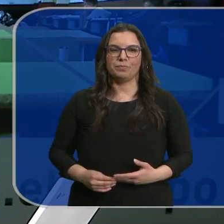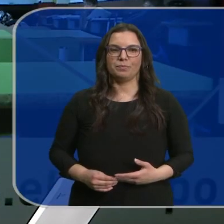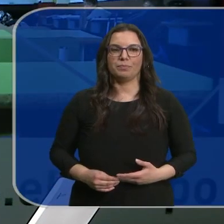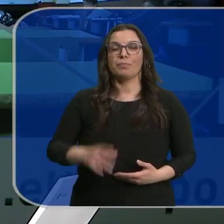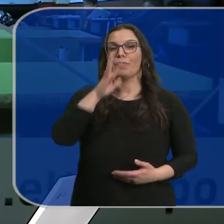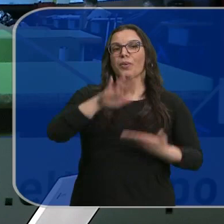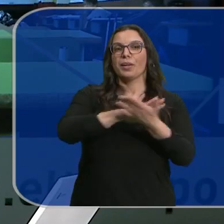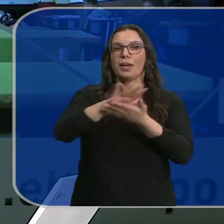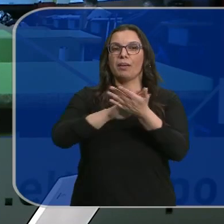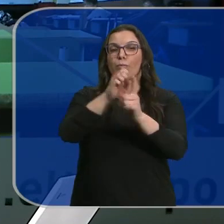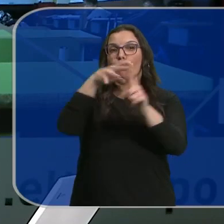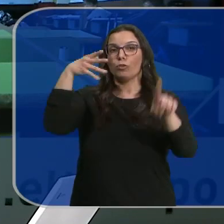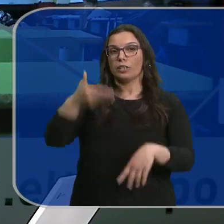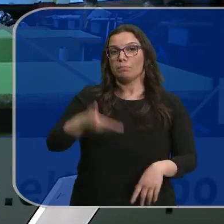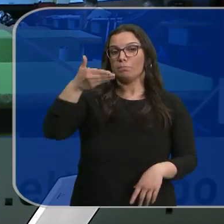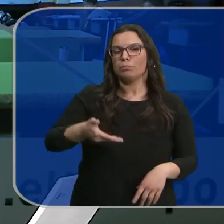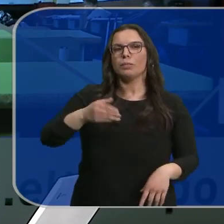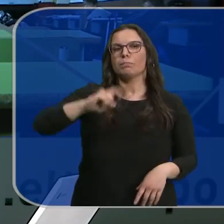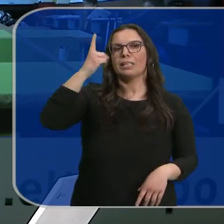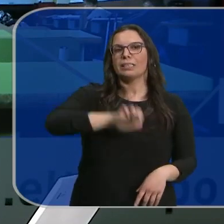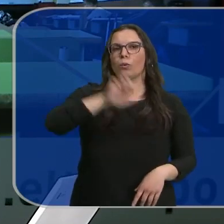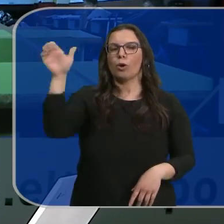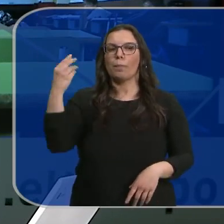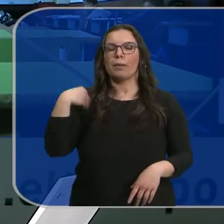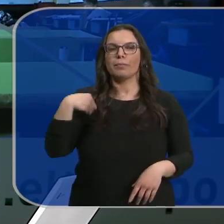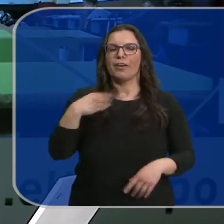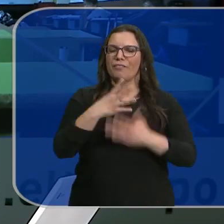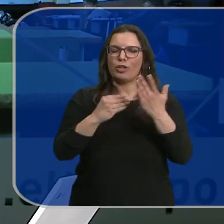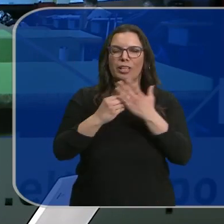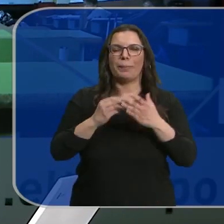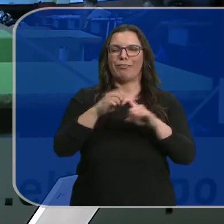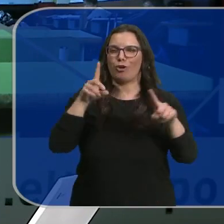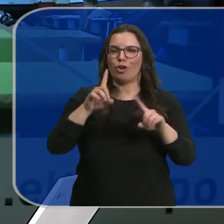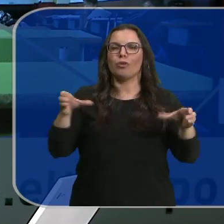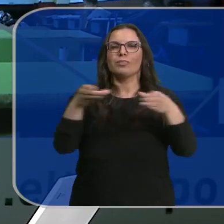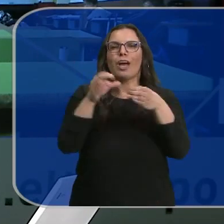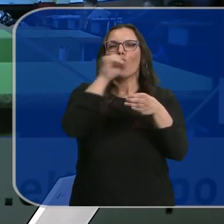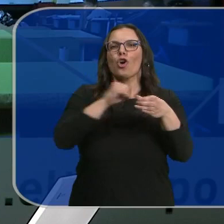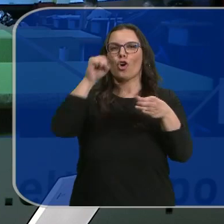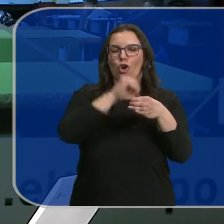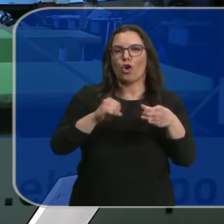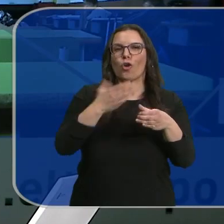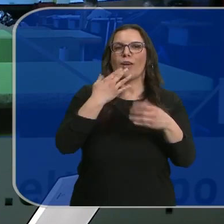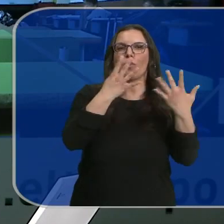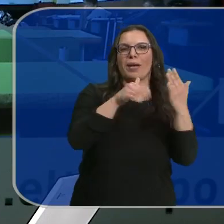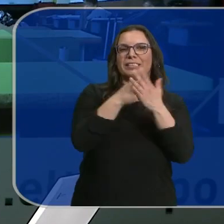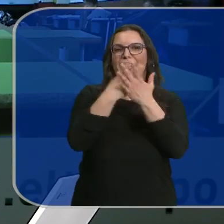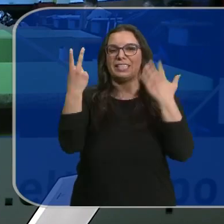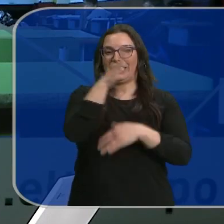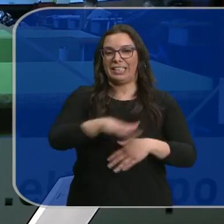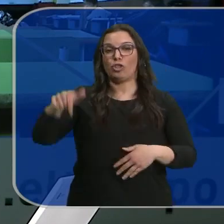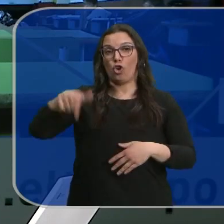Les hablamos ahora de uno de los coros más famosos de Europa, el de la Escolanía del Escorial. Sus integrantes tienen entre 9 y 17 años y esta noche